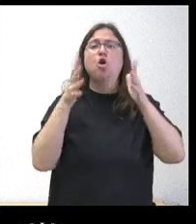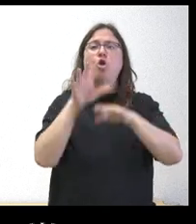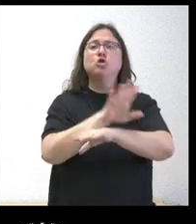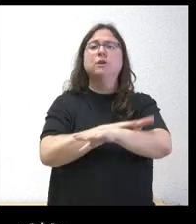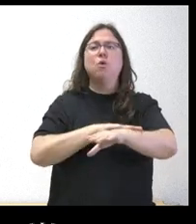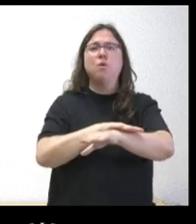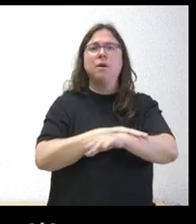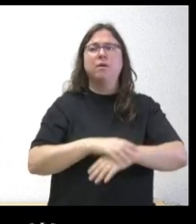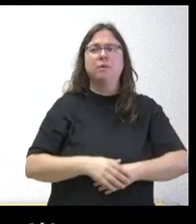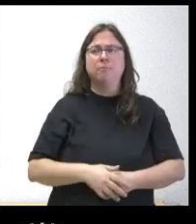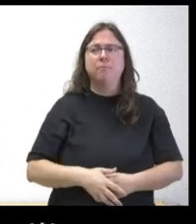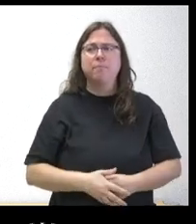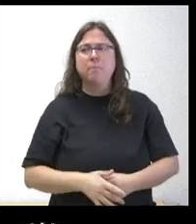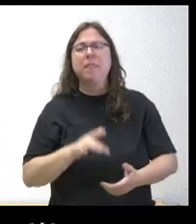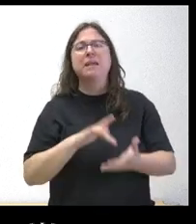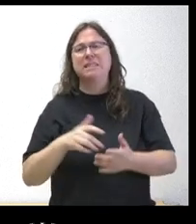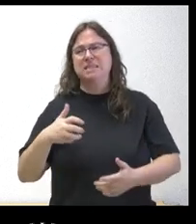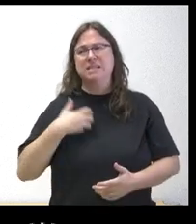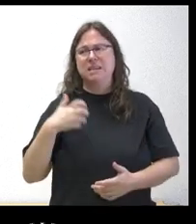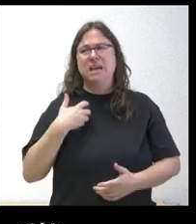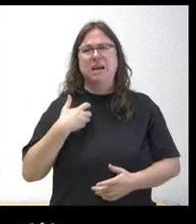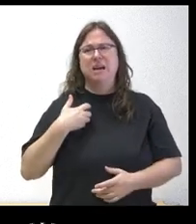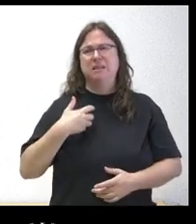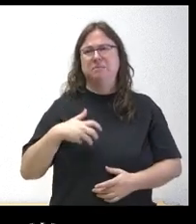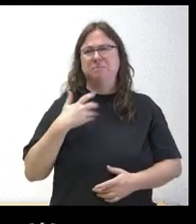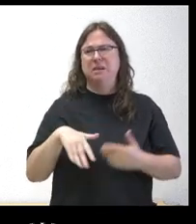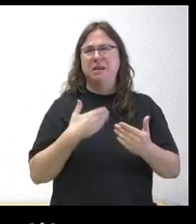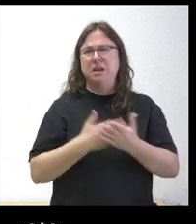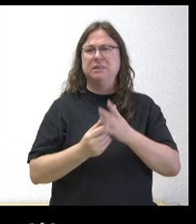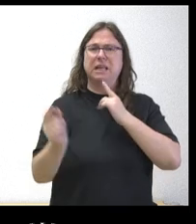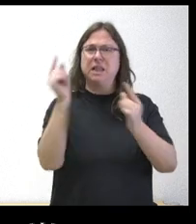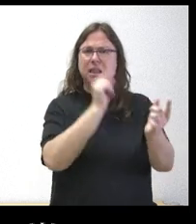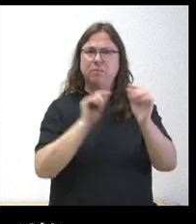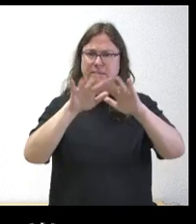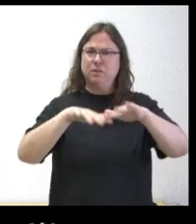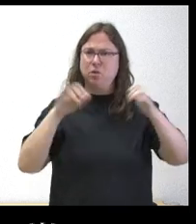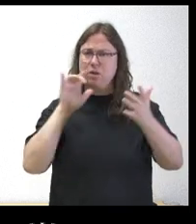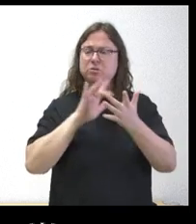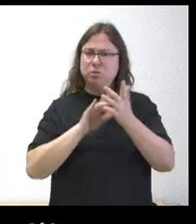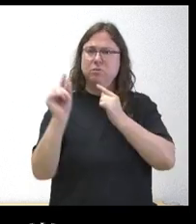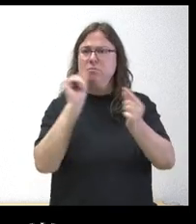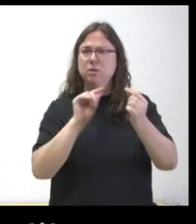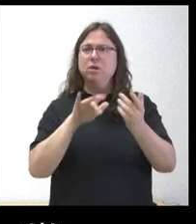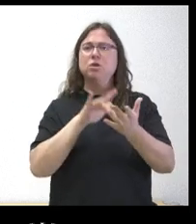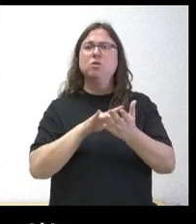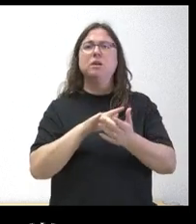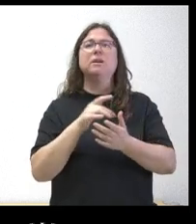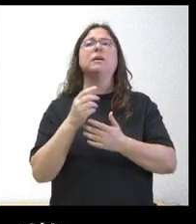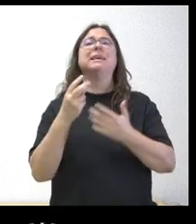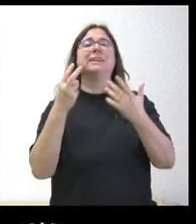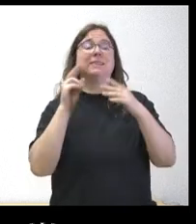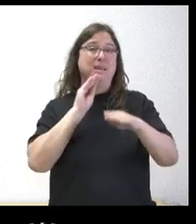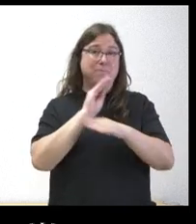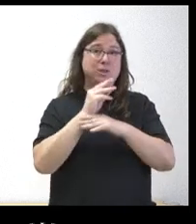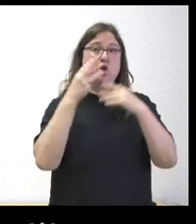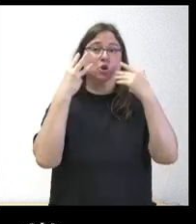y bueno pues con múltiples quejas muchas protestas creo que ha llegado incluso al debate parlamentario este asunto después de la inversión de 7 millones de euros en esa